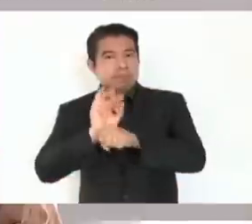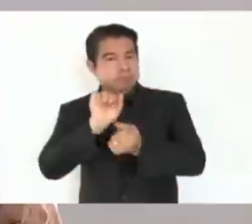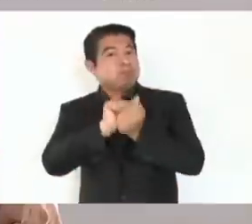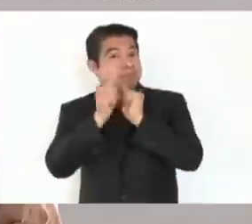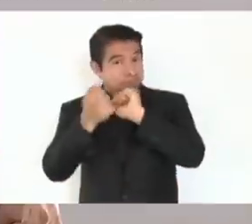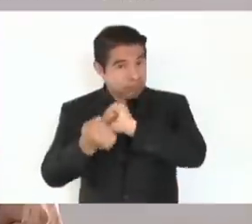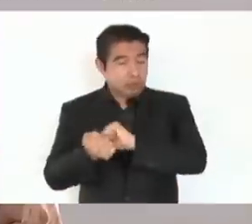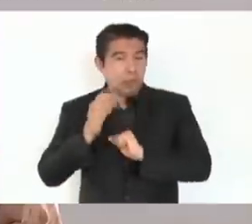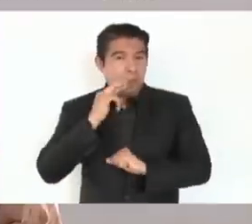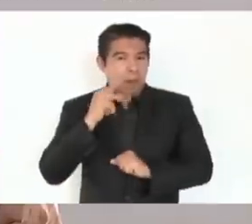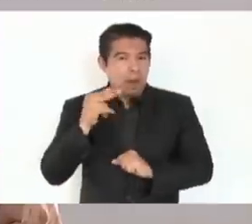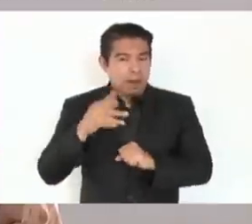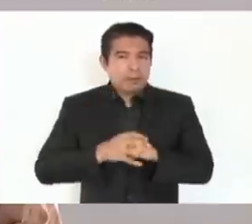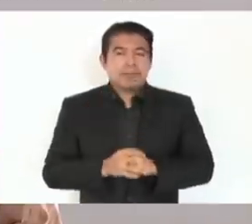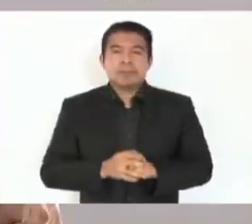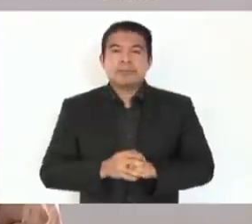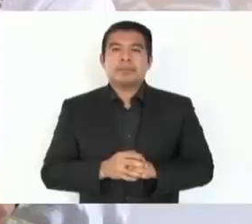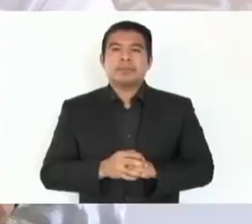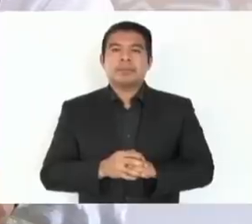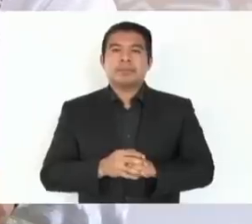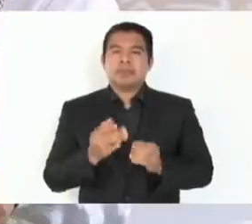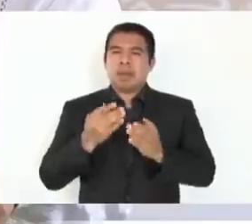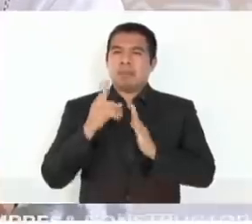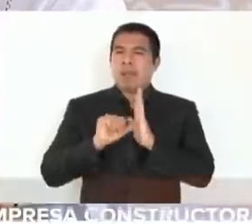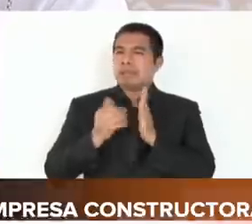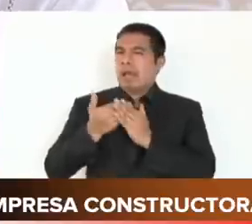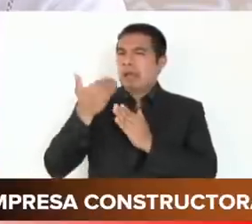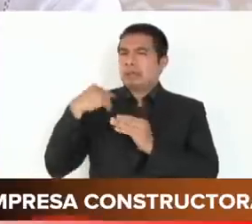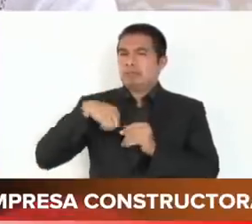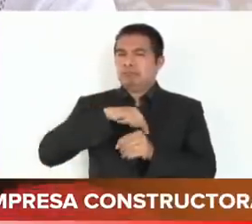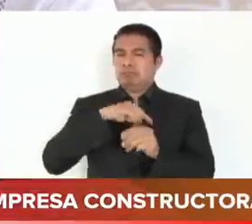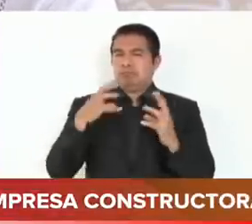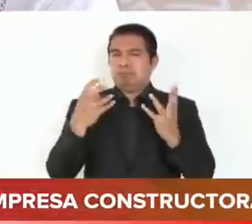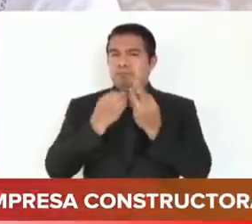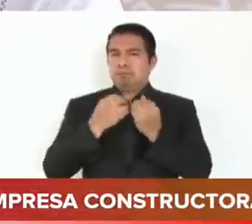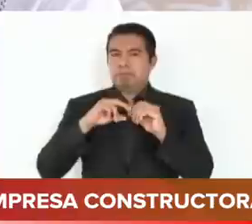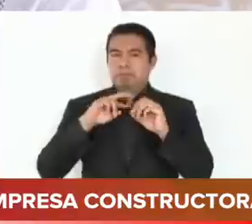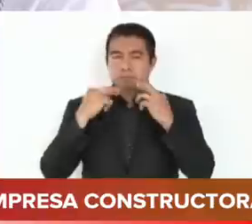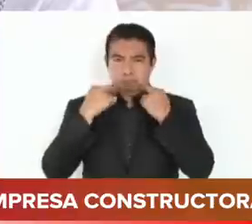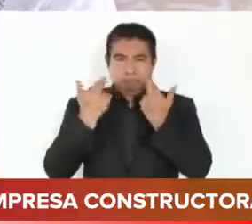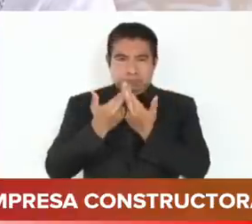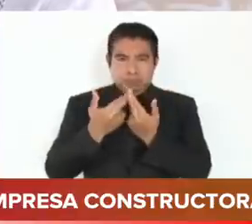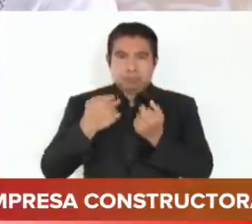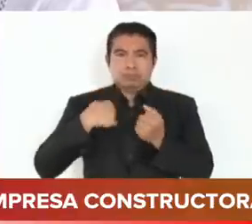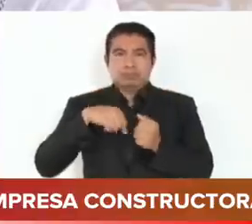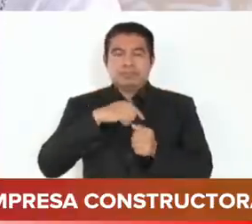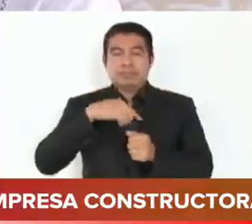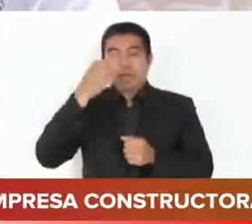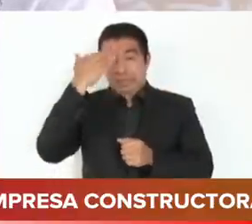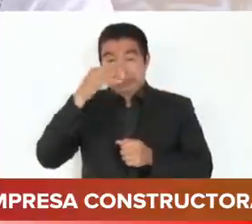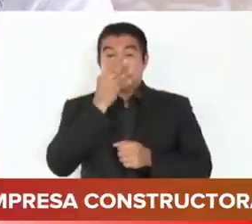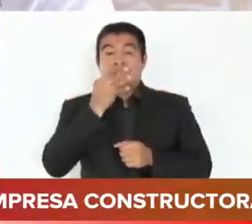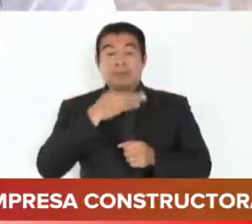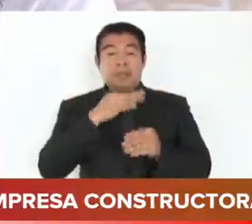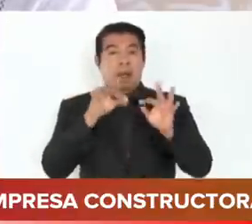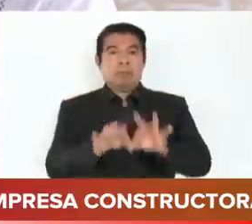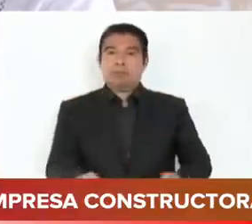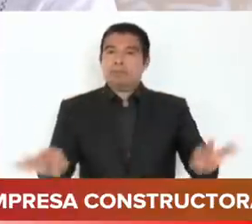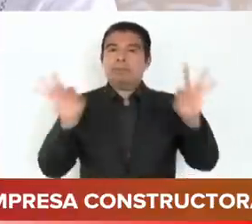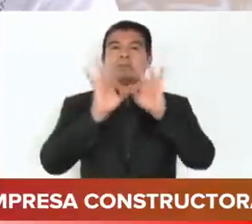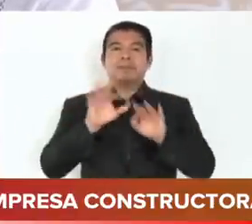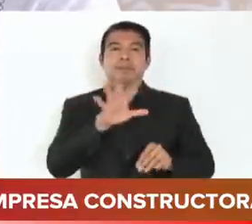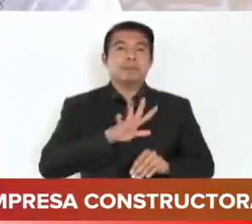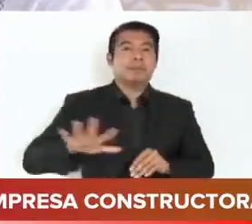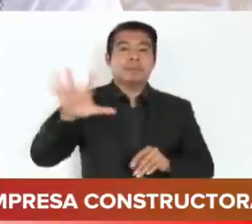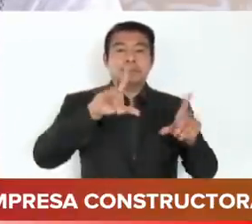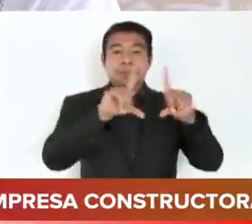Palenque para el arranque de obra, y usted, señor Presidente, nos enseñó la importancia de una construcción como esta tendría en el sureste